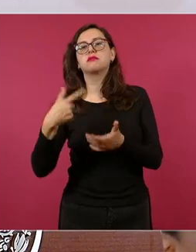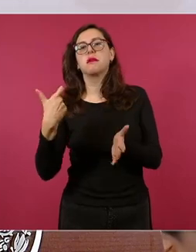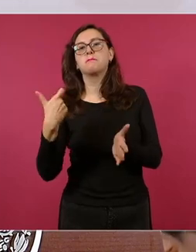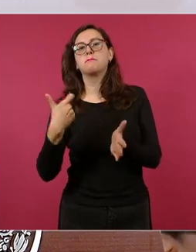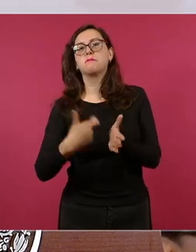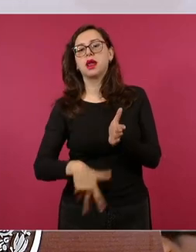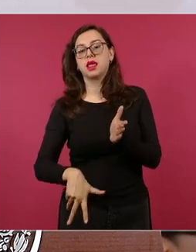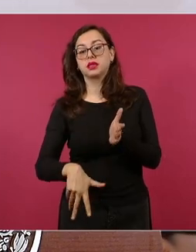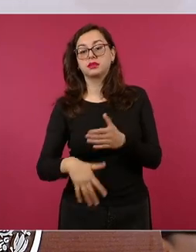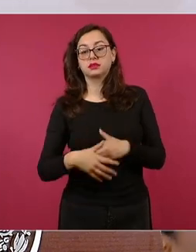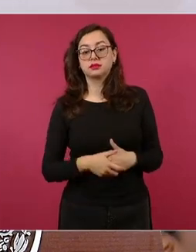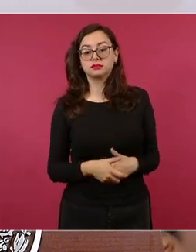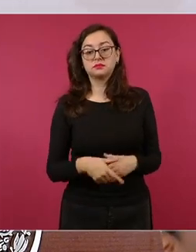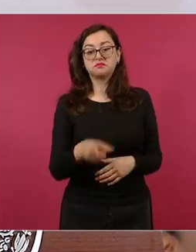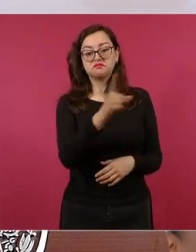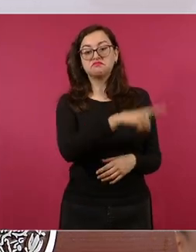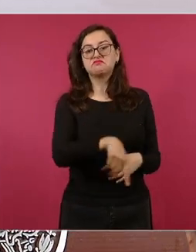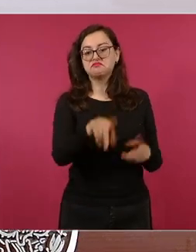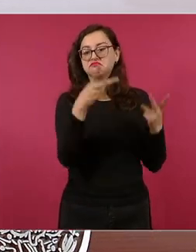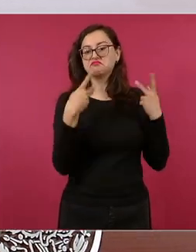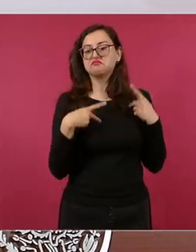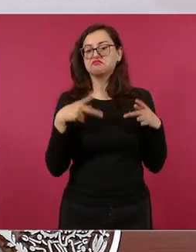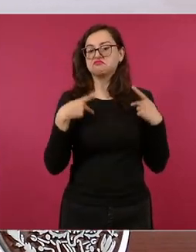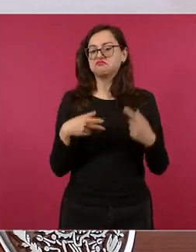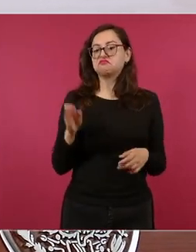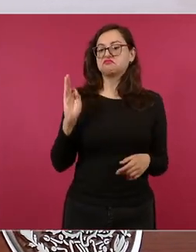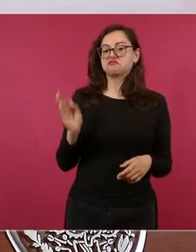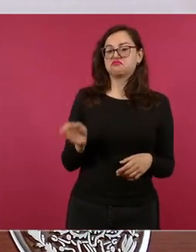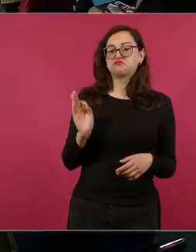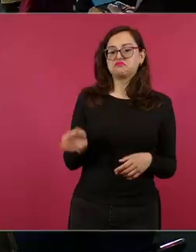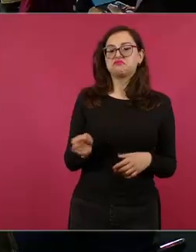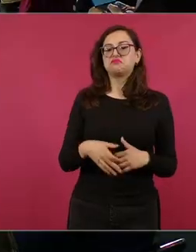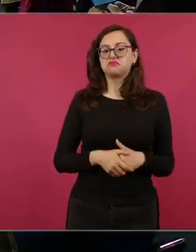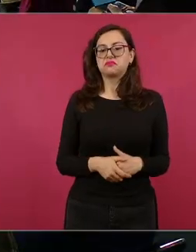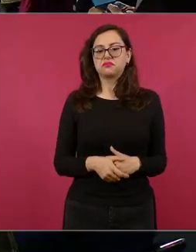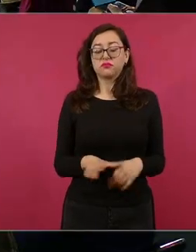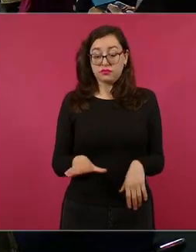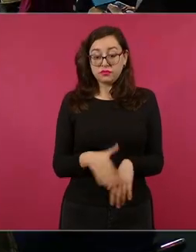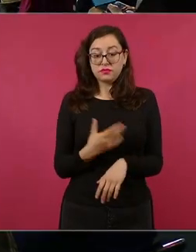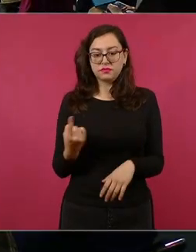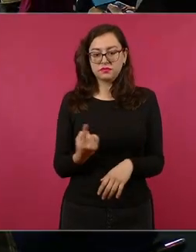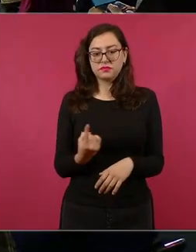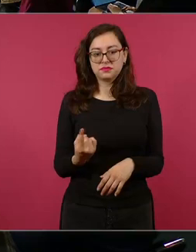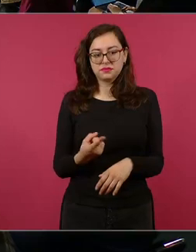tenía la justificación de decir es que arriba roban